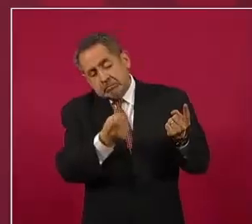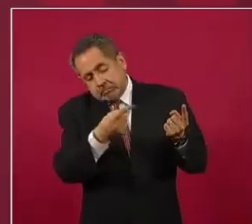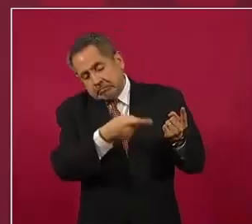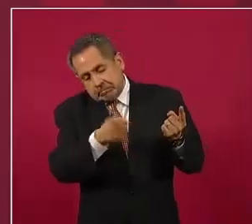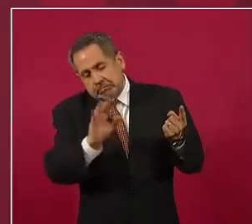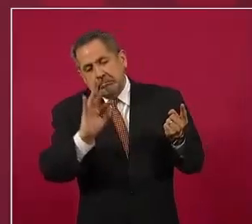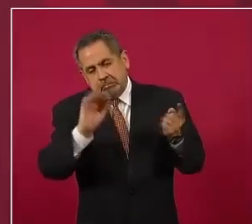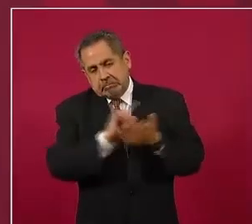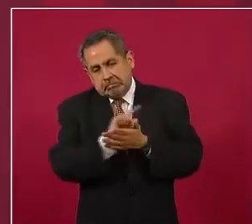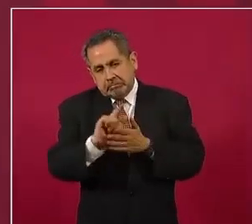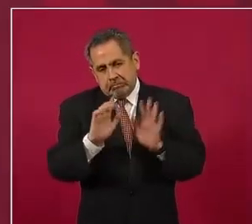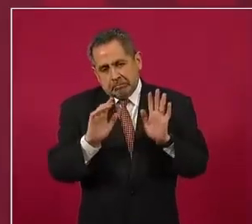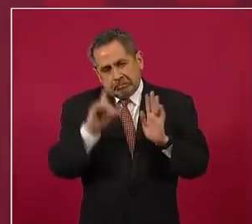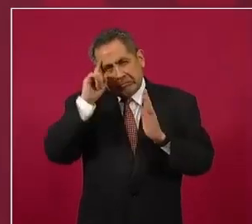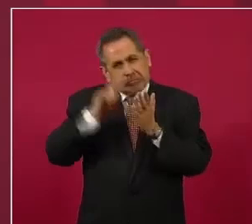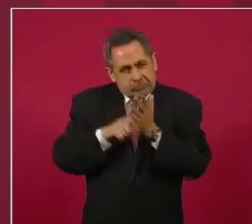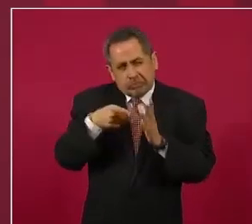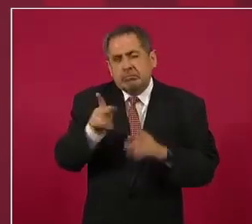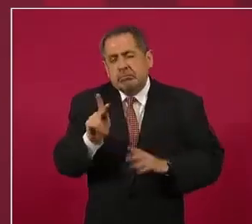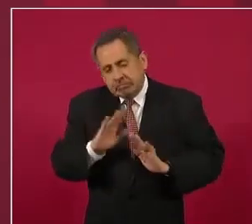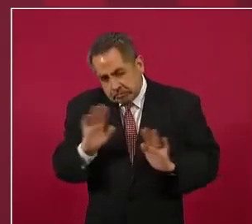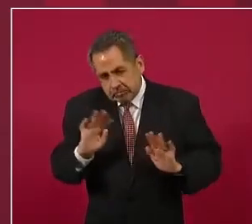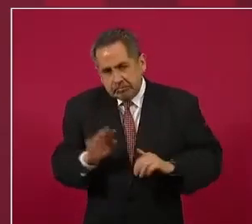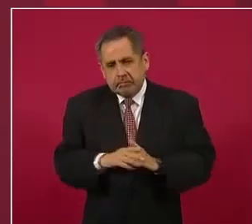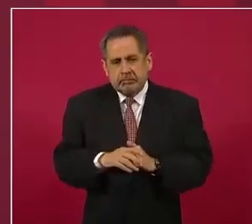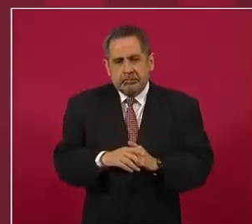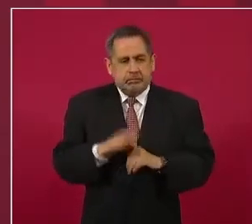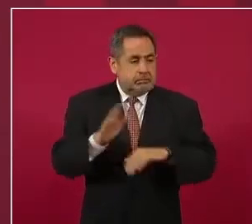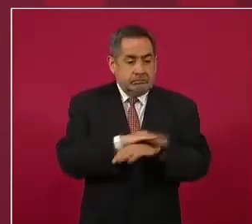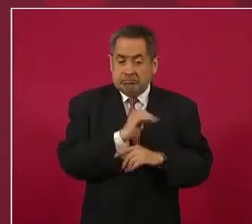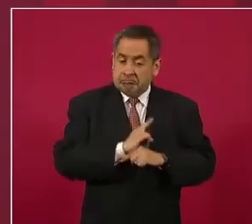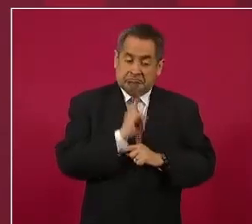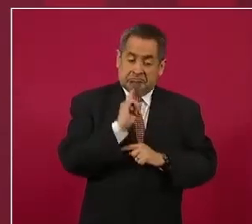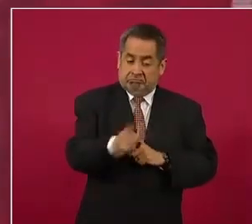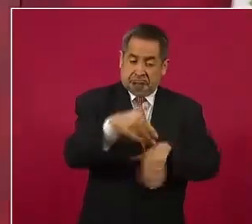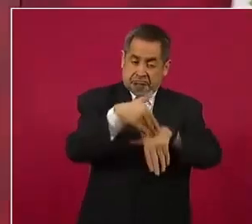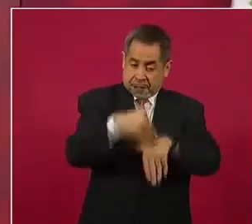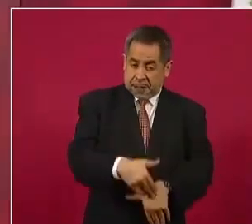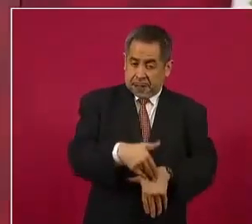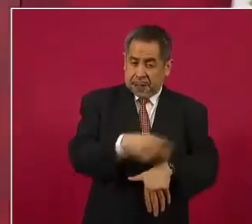no lo creo, que ahí los alinean a todos,